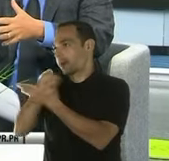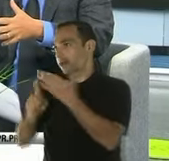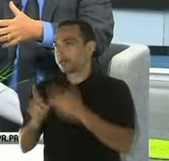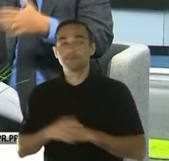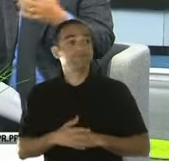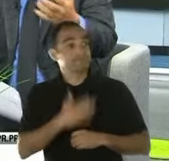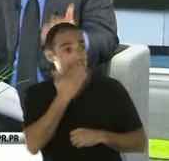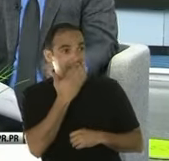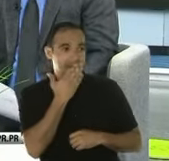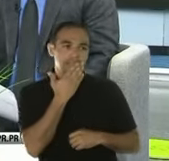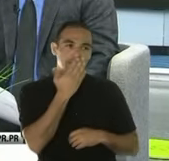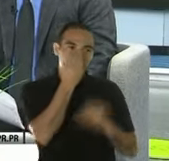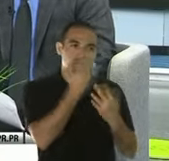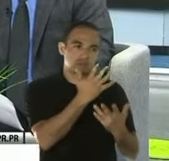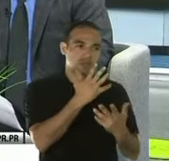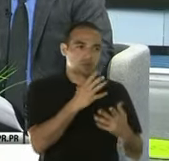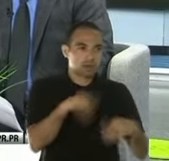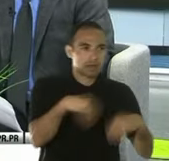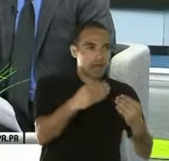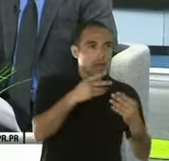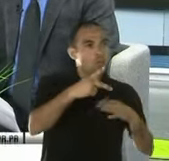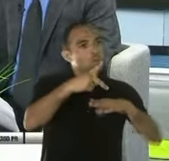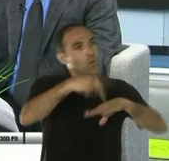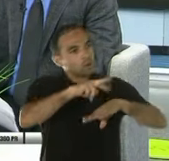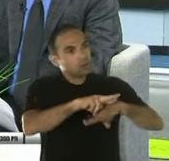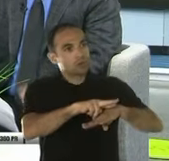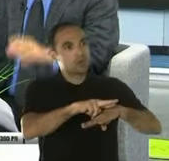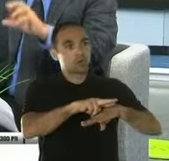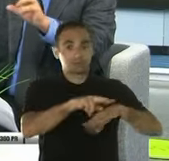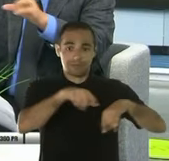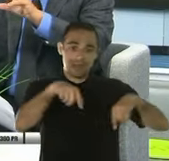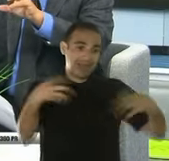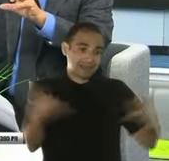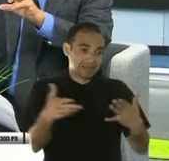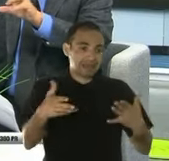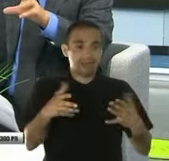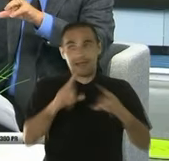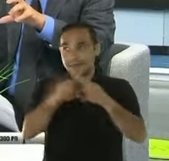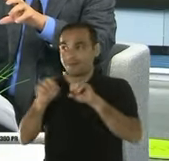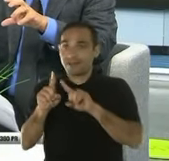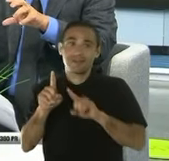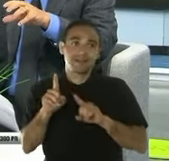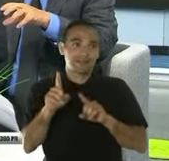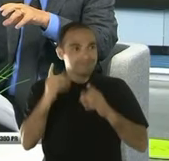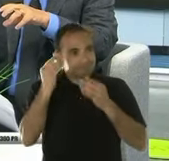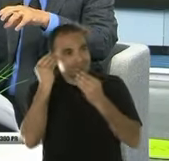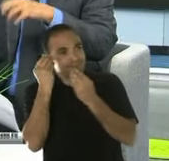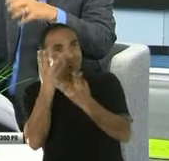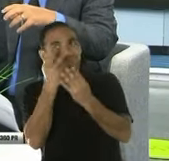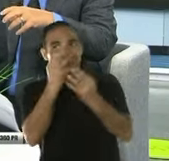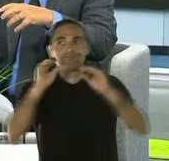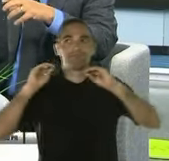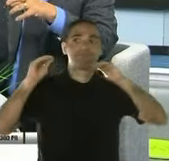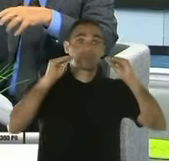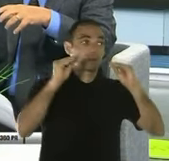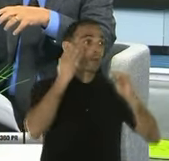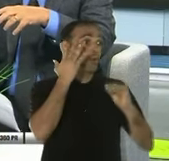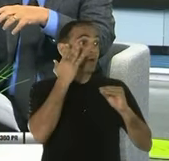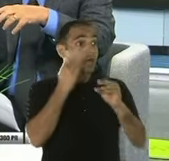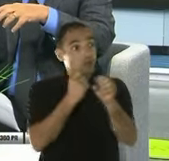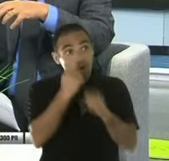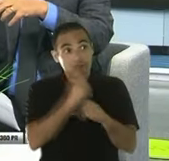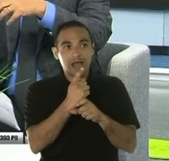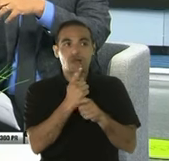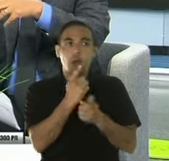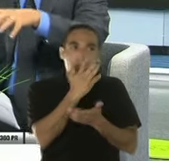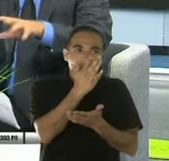a través de este espacio y otros espacios en donde lo hemos escuchado, porque siempre hay ciertos cambios y detalles que cada año tenemos que